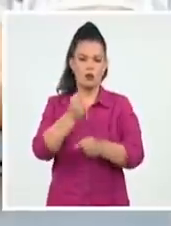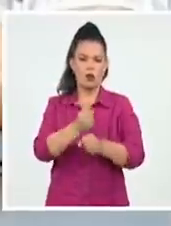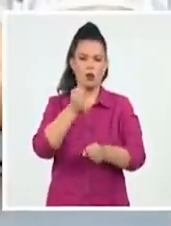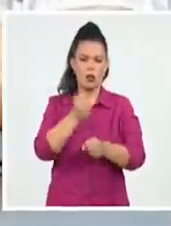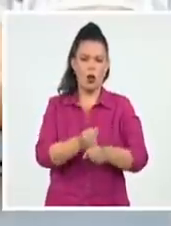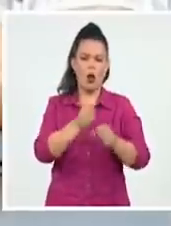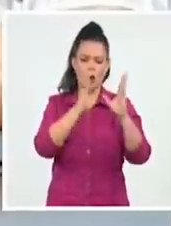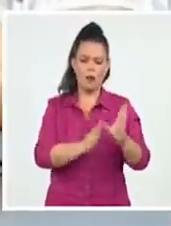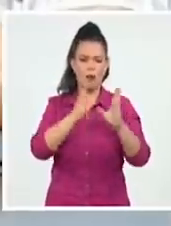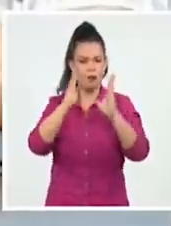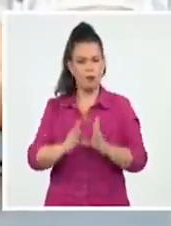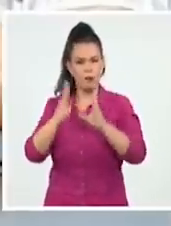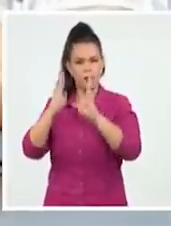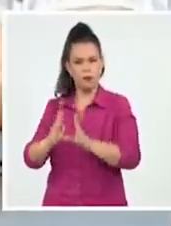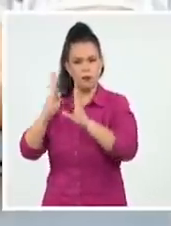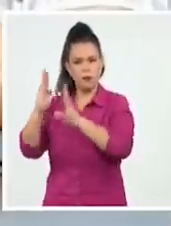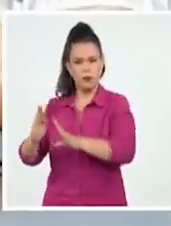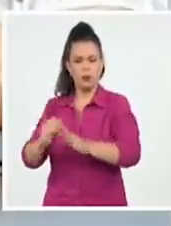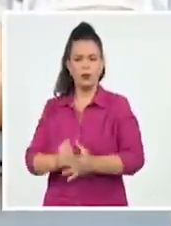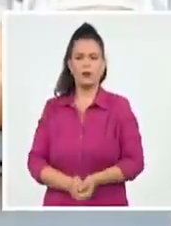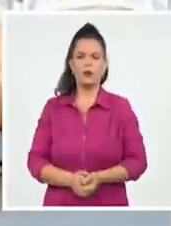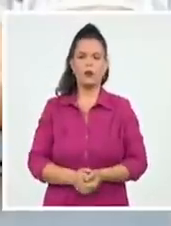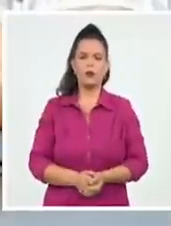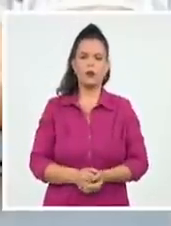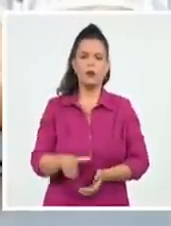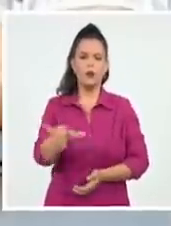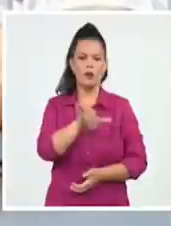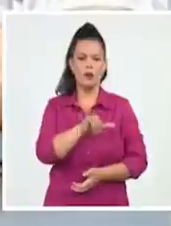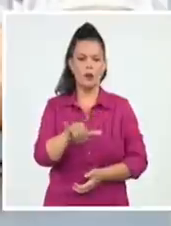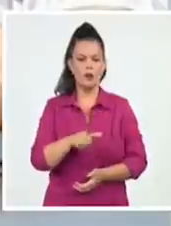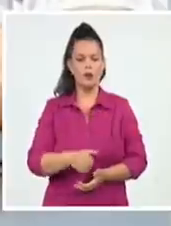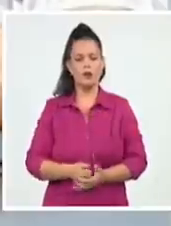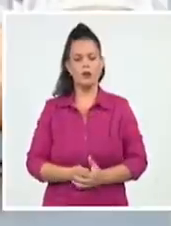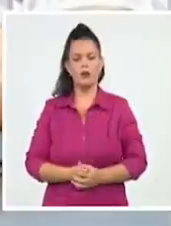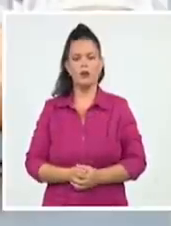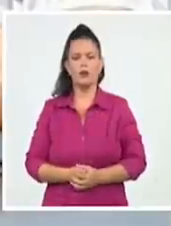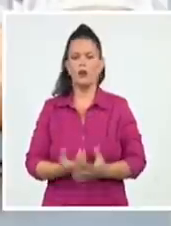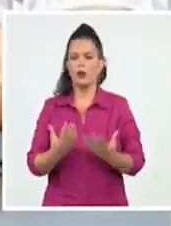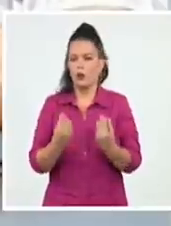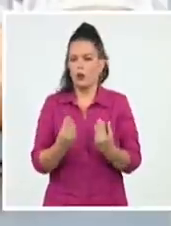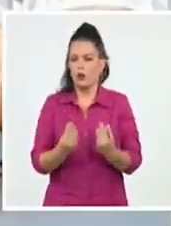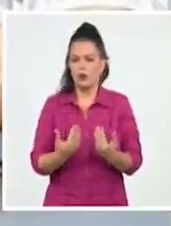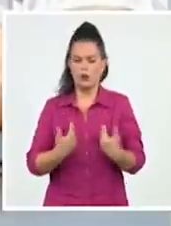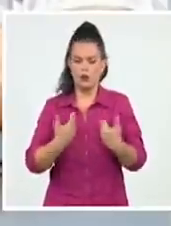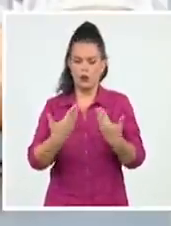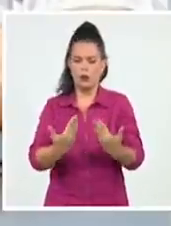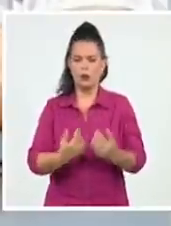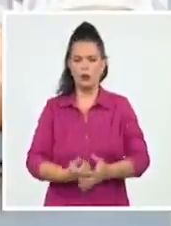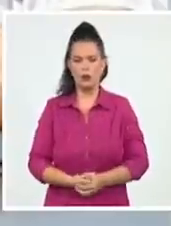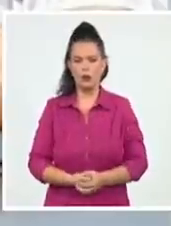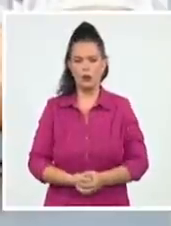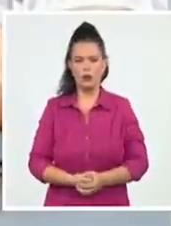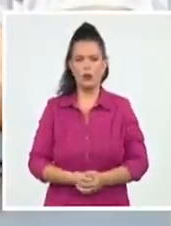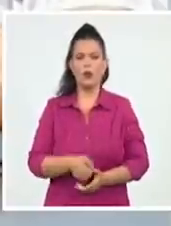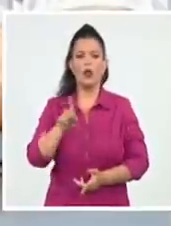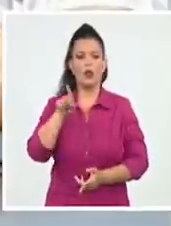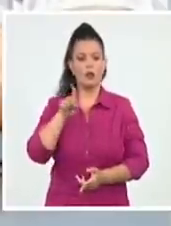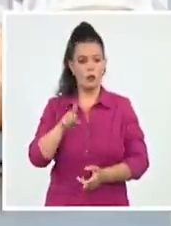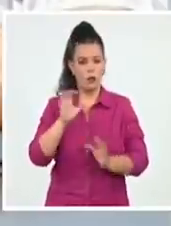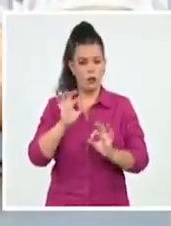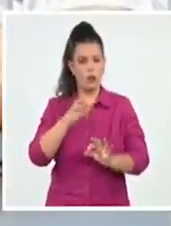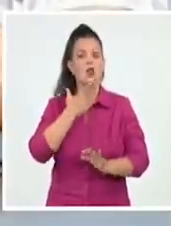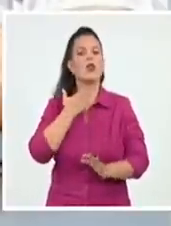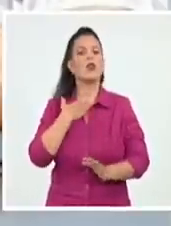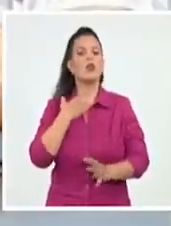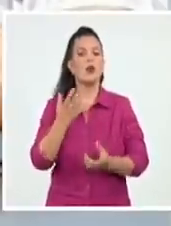seguridad del Estado, así como la distinción mártires de Barbados. Atendiendo a su voluntad, su cadáver será cremado y sus